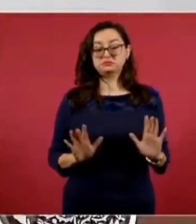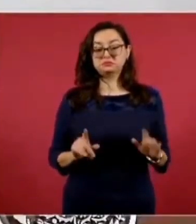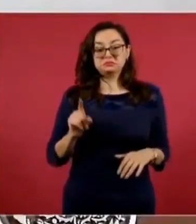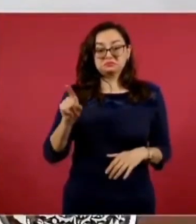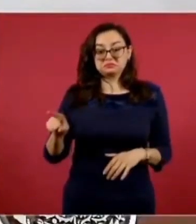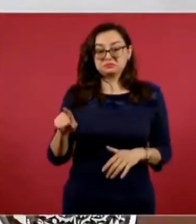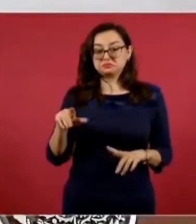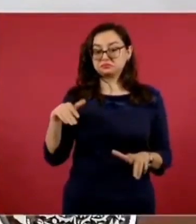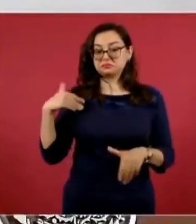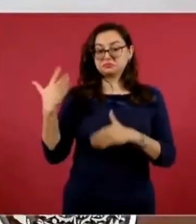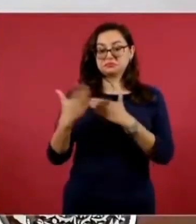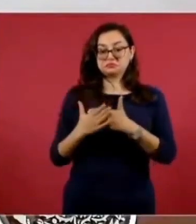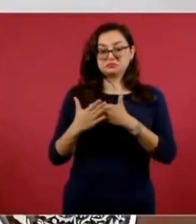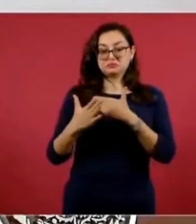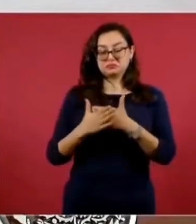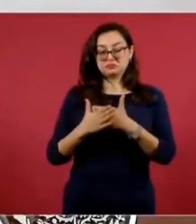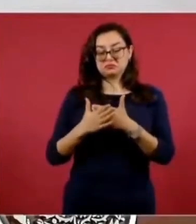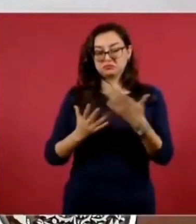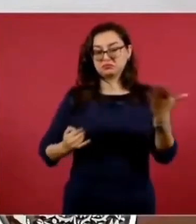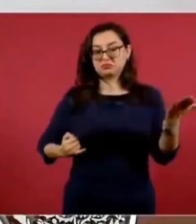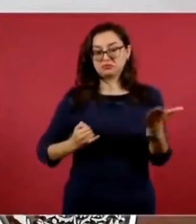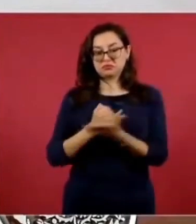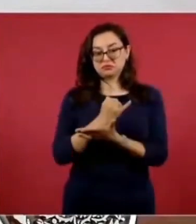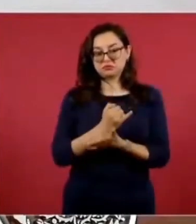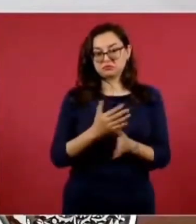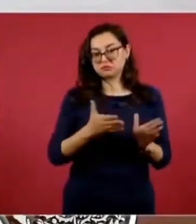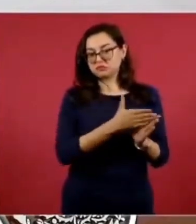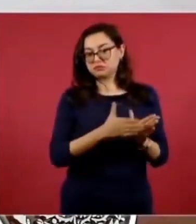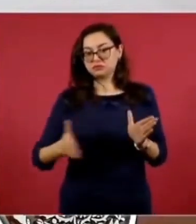y es una etapa nueva.